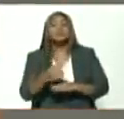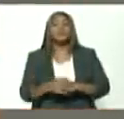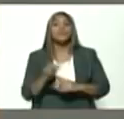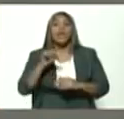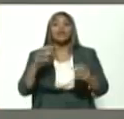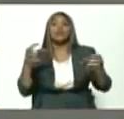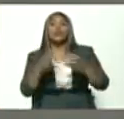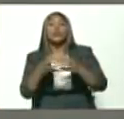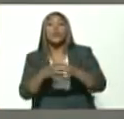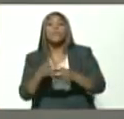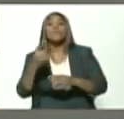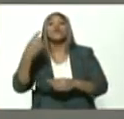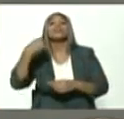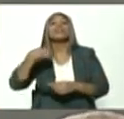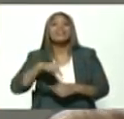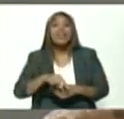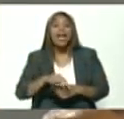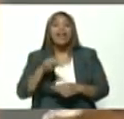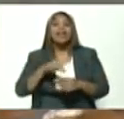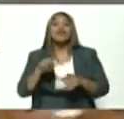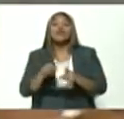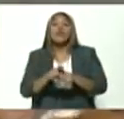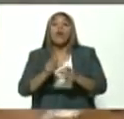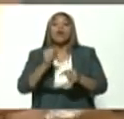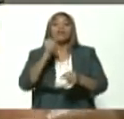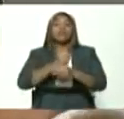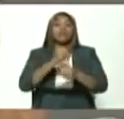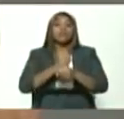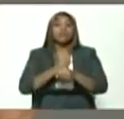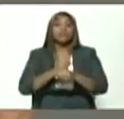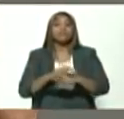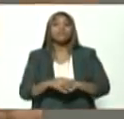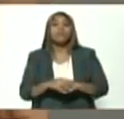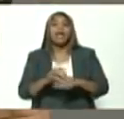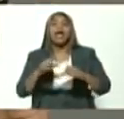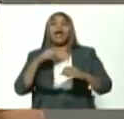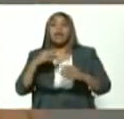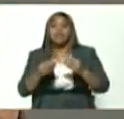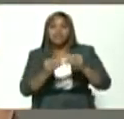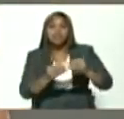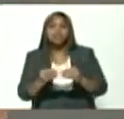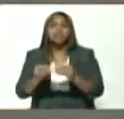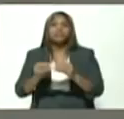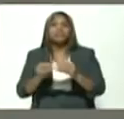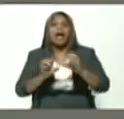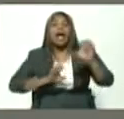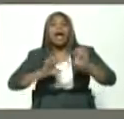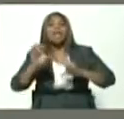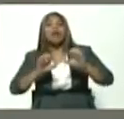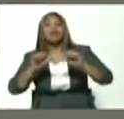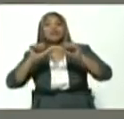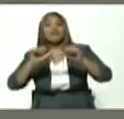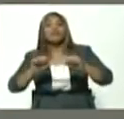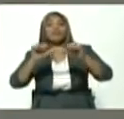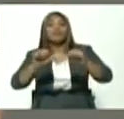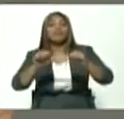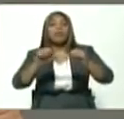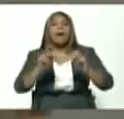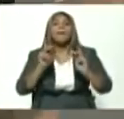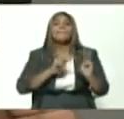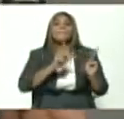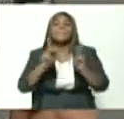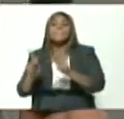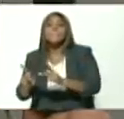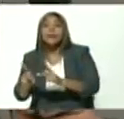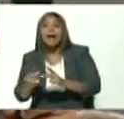tienen entre sus funciones la formulación evaluación y el seguimiento de los planes de la aplicación de los planes